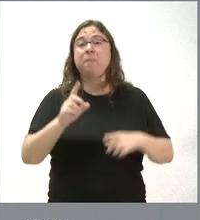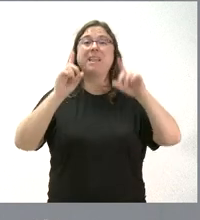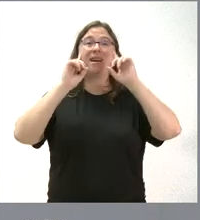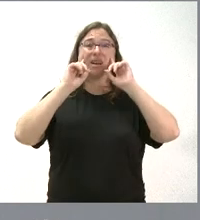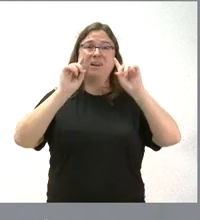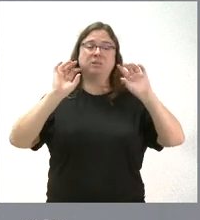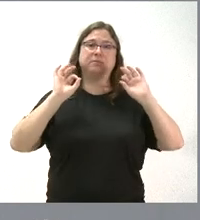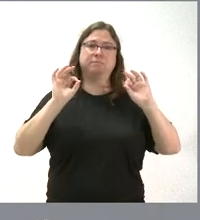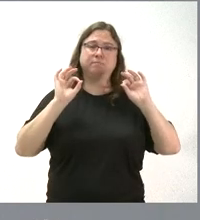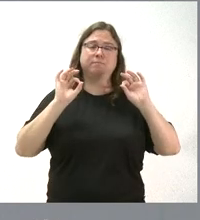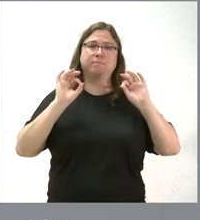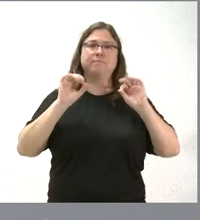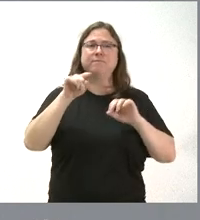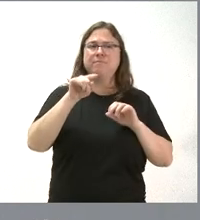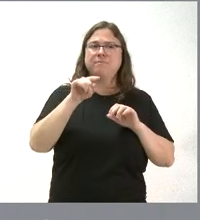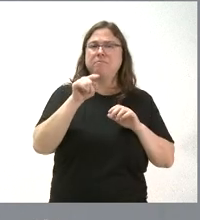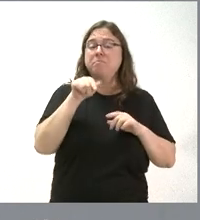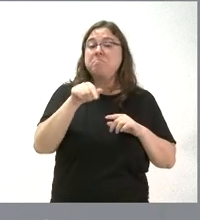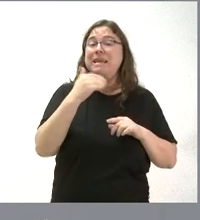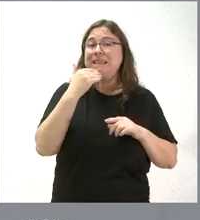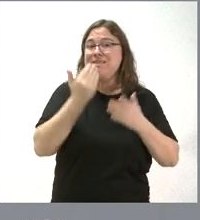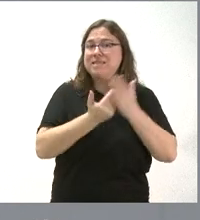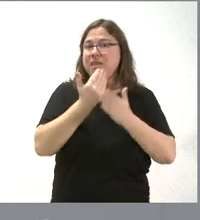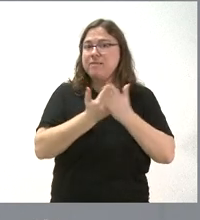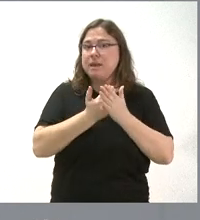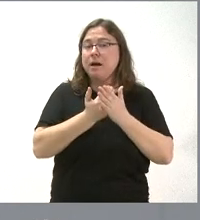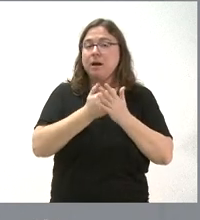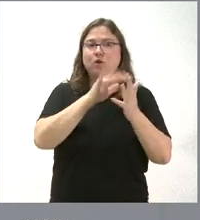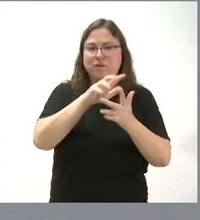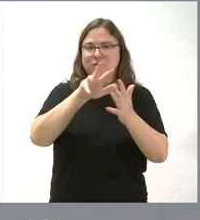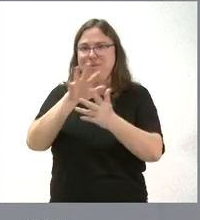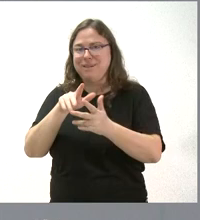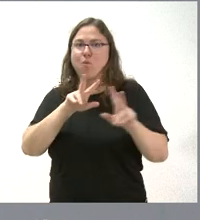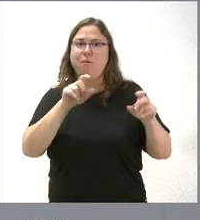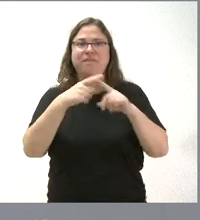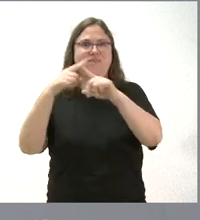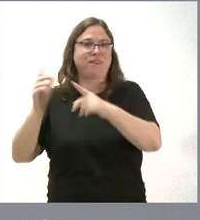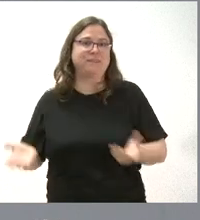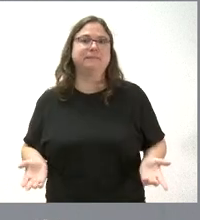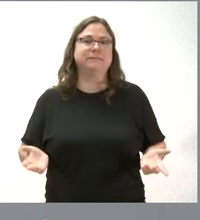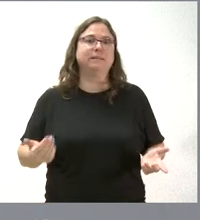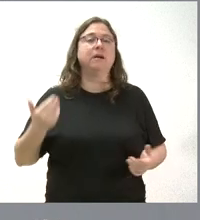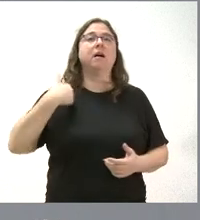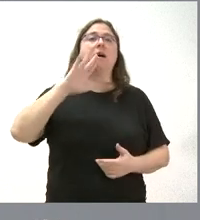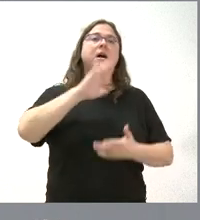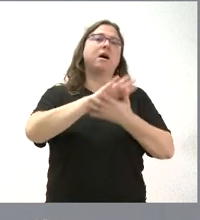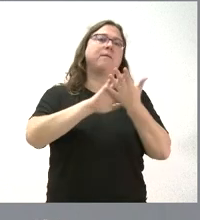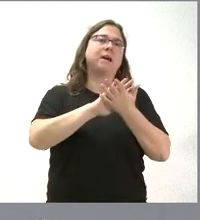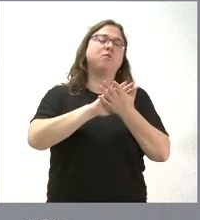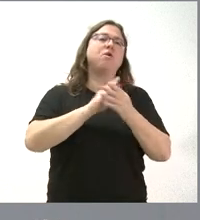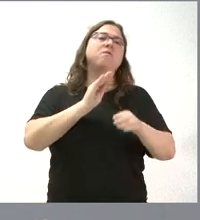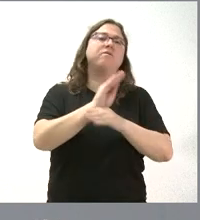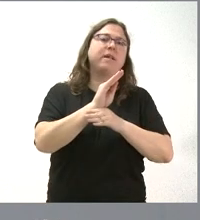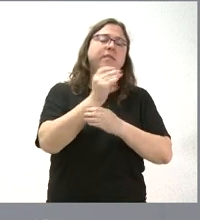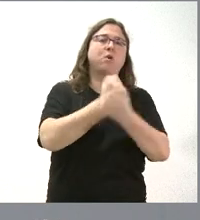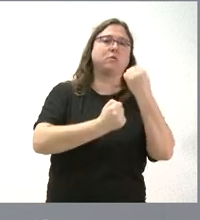concreto de financiación autónoma, es el que yo conozco, la verdad es que cada día que pasa tenemos una noticia nueva y diferente de la anterior. Y vamos a hablar de financiación autónoma. Ahora resulta que